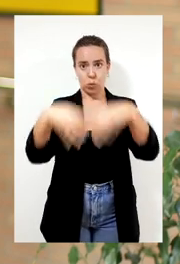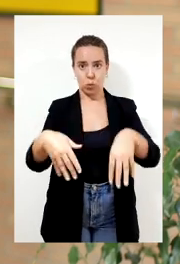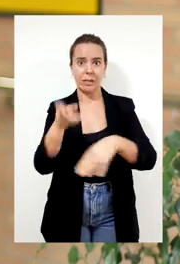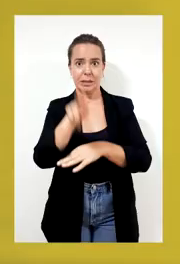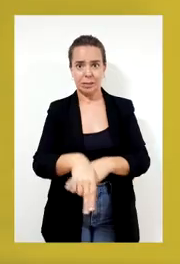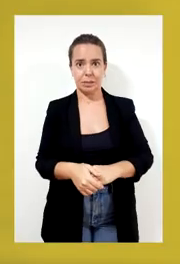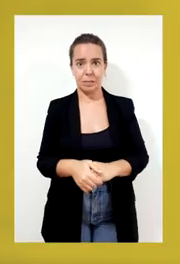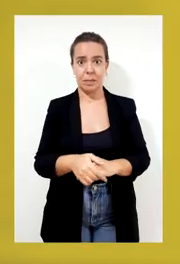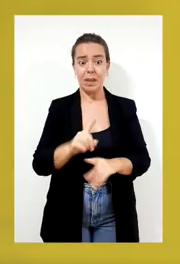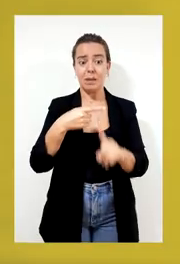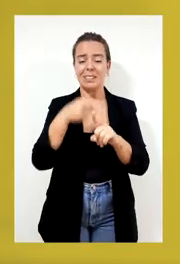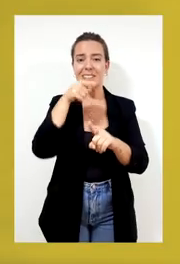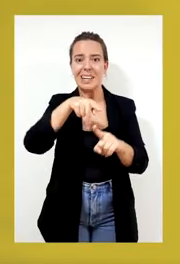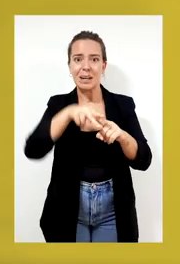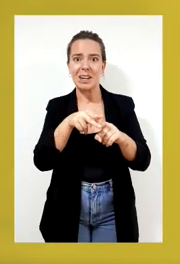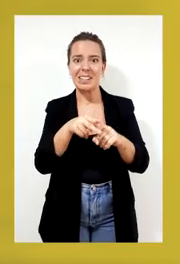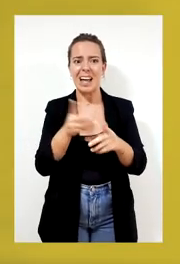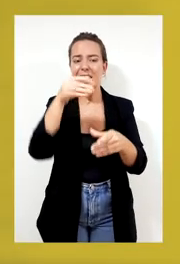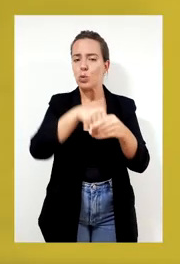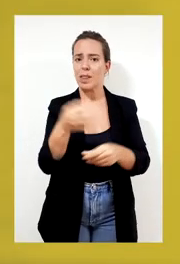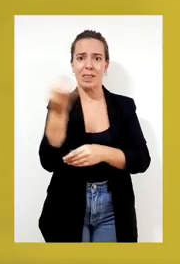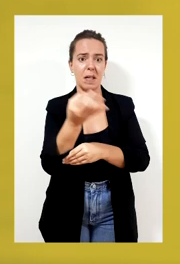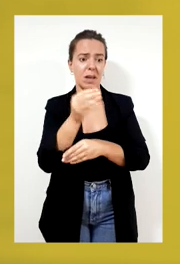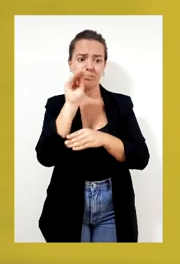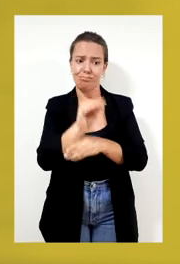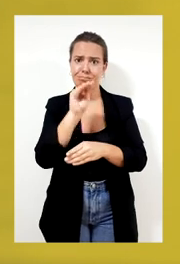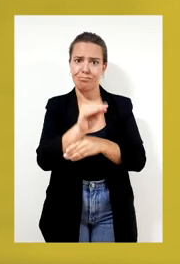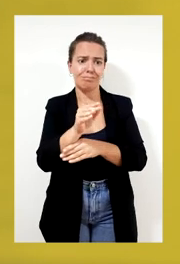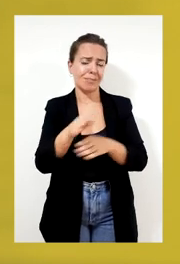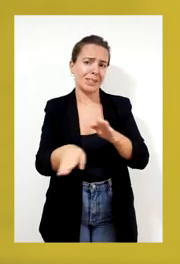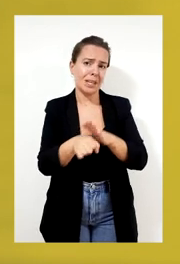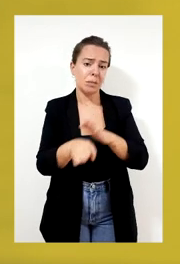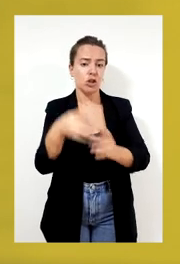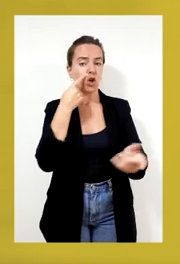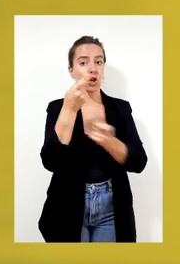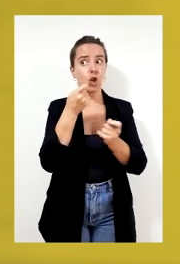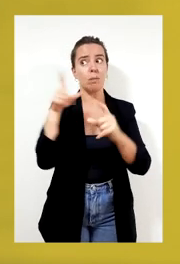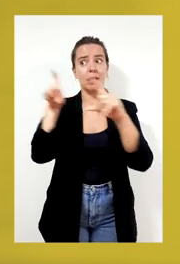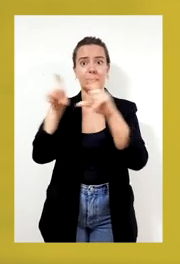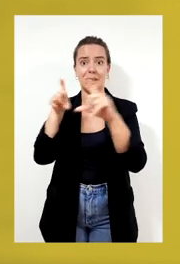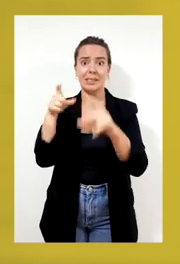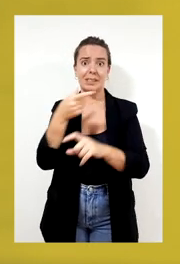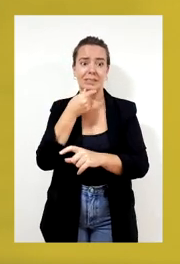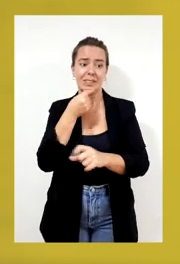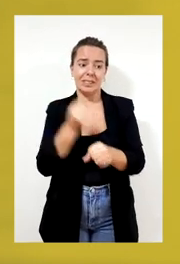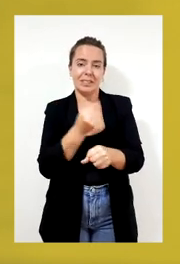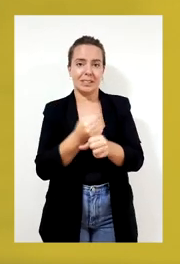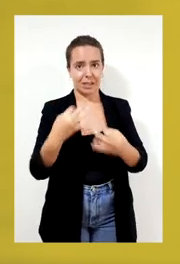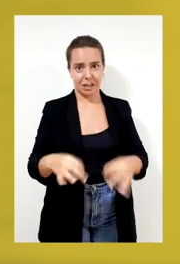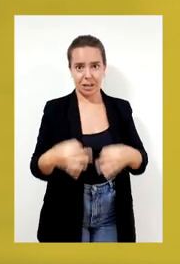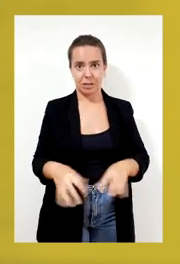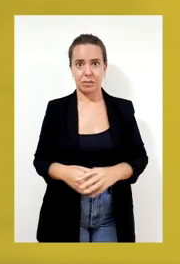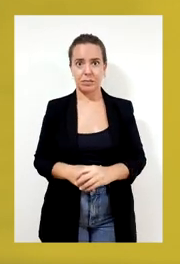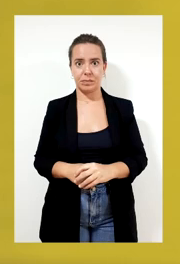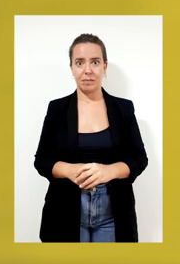infraestructuras. Además, la herramienta debía de incluir un mantenimiento y un control de los sistemas que la entidad pudiera llevar a cabo de